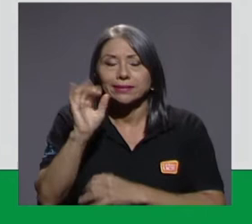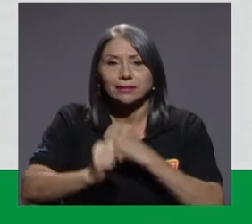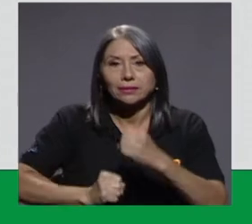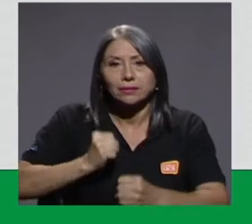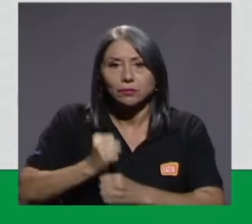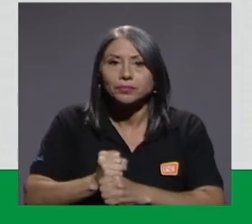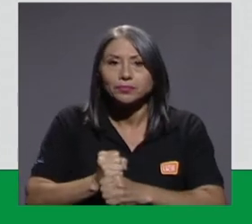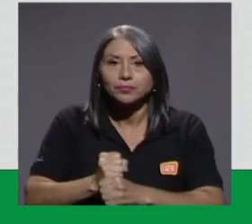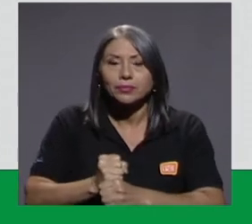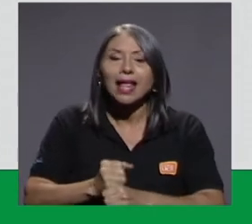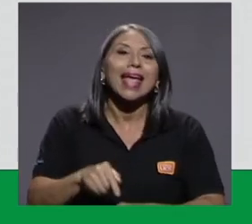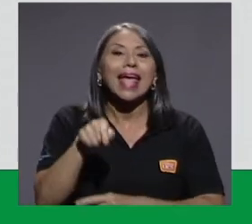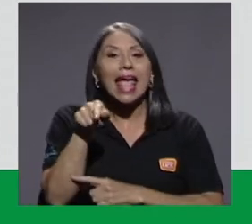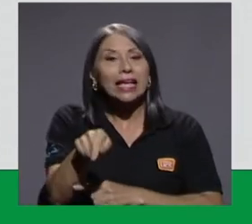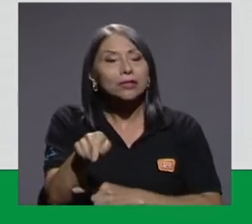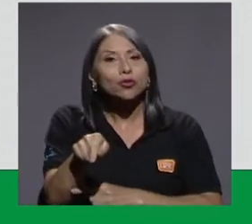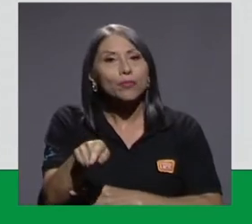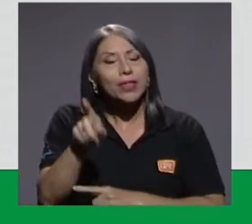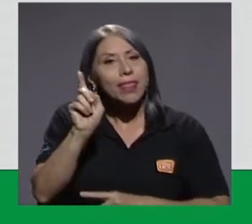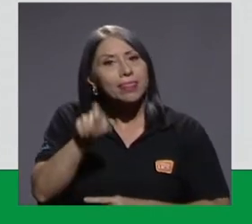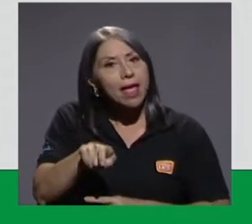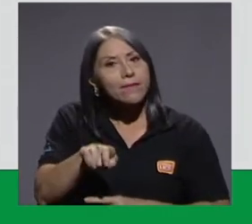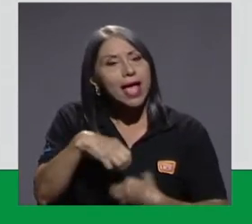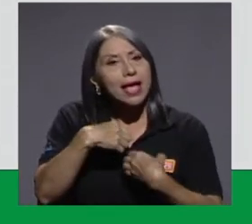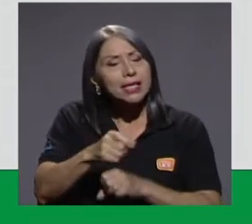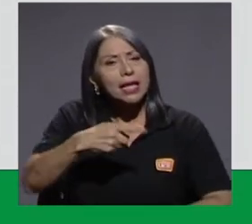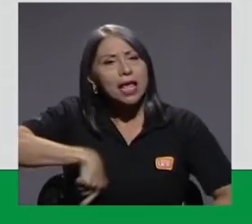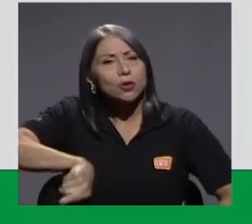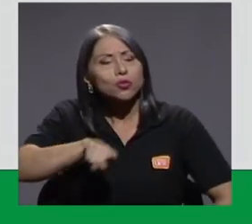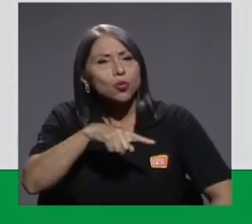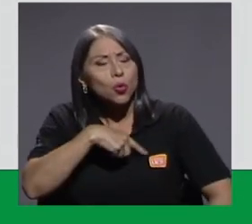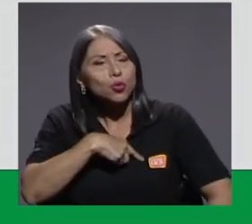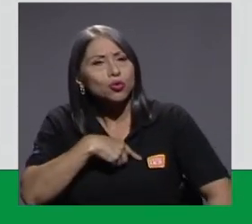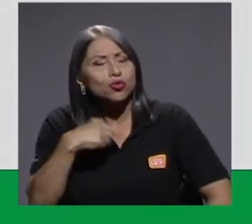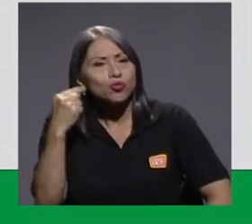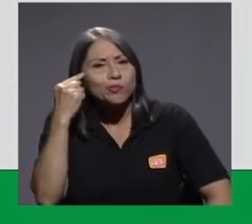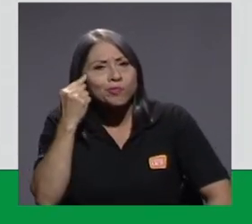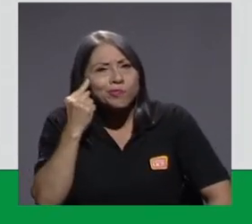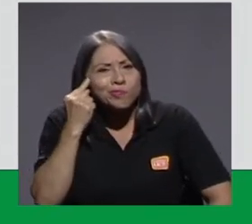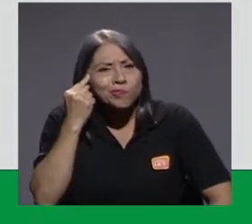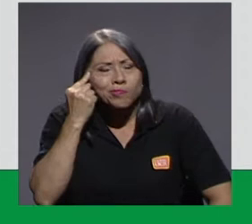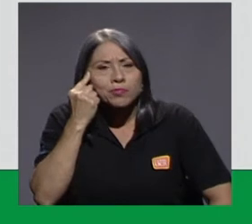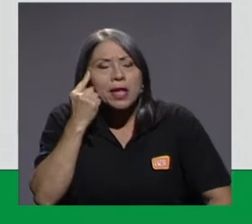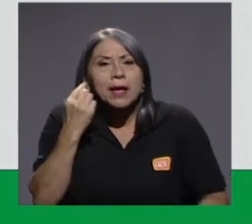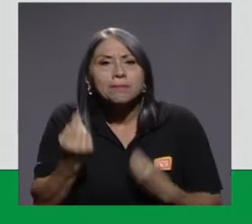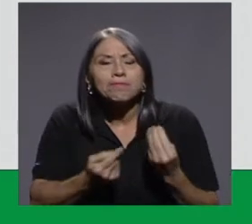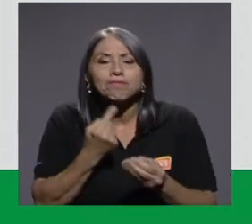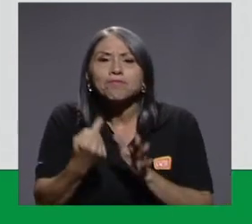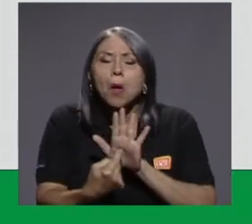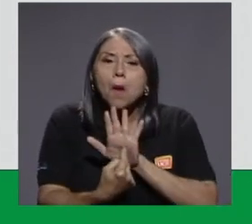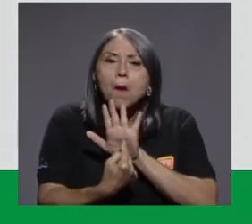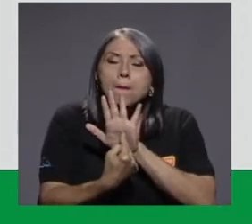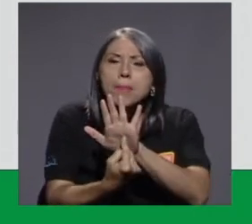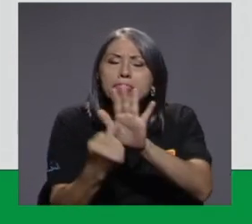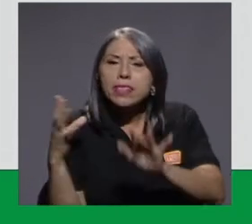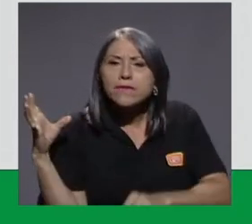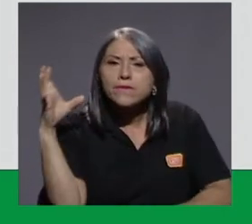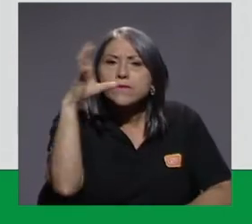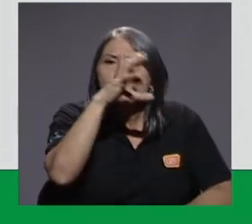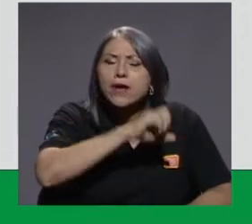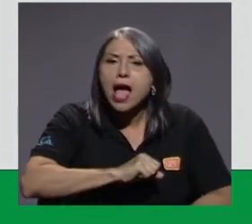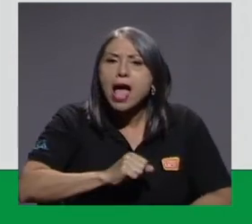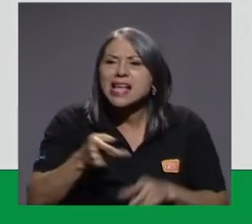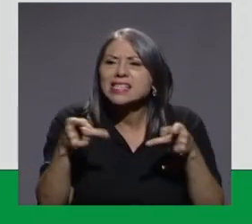Entonces, esto nos tiene que invitar a reflejar, a reflejar una realidad que nos